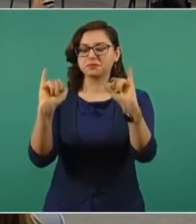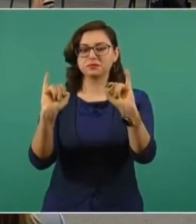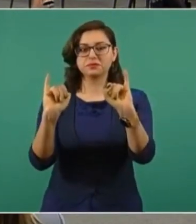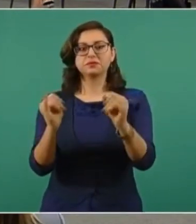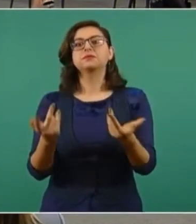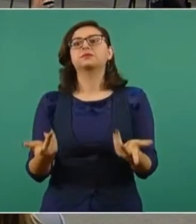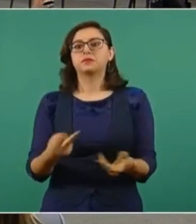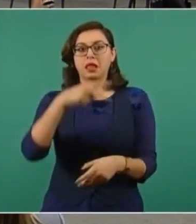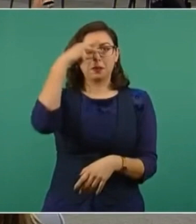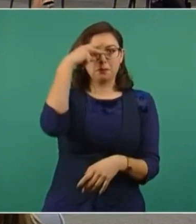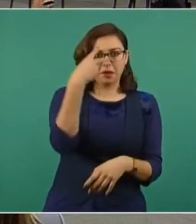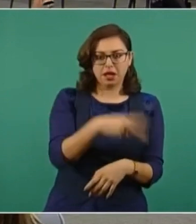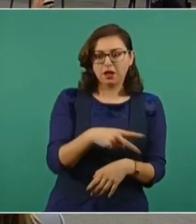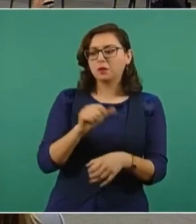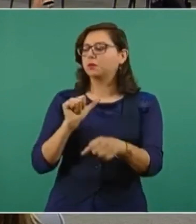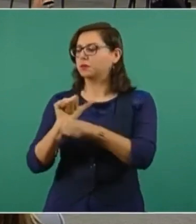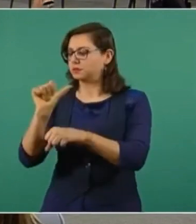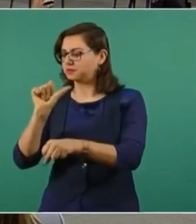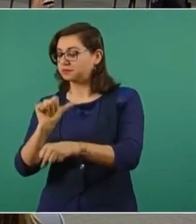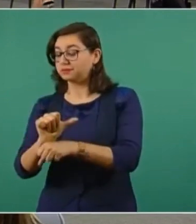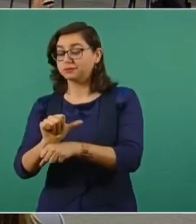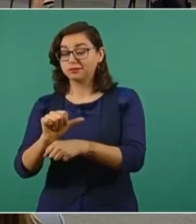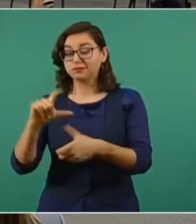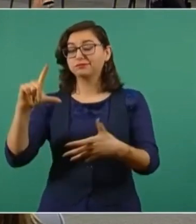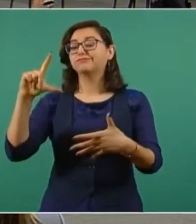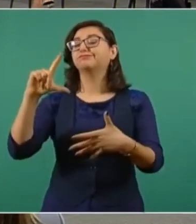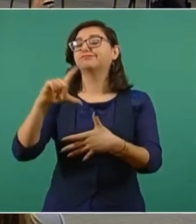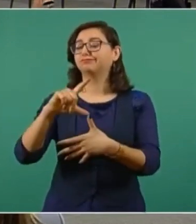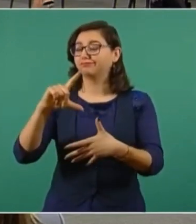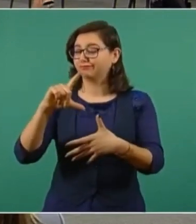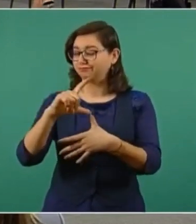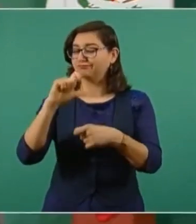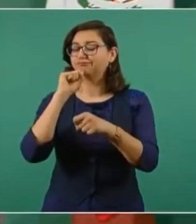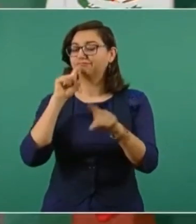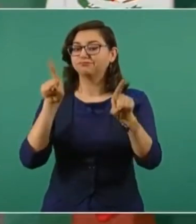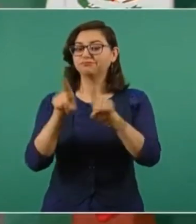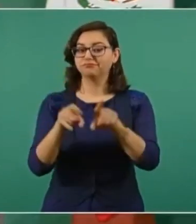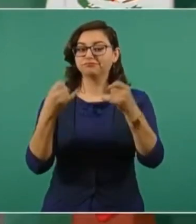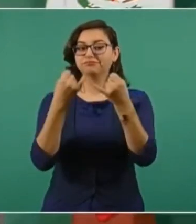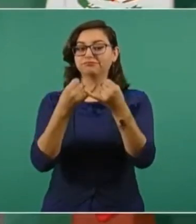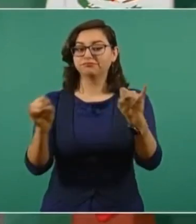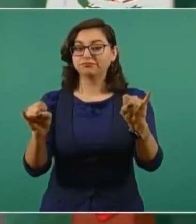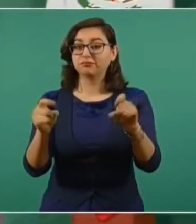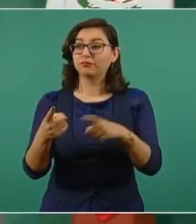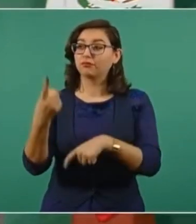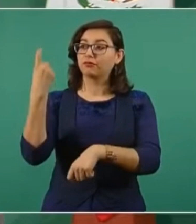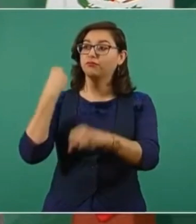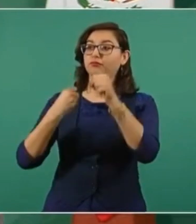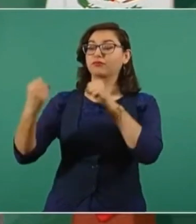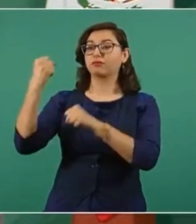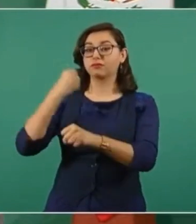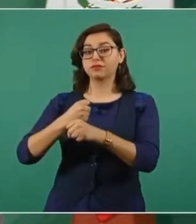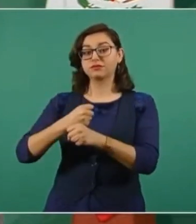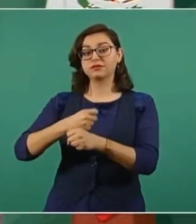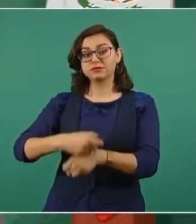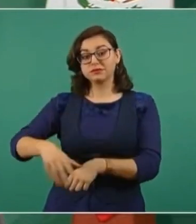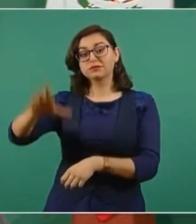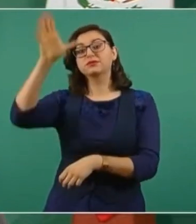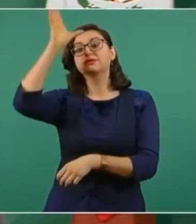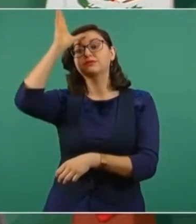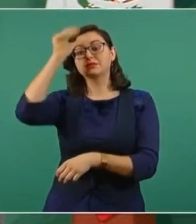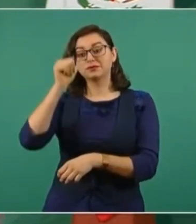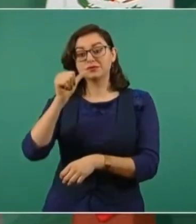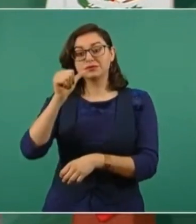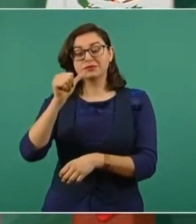América Latina, porque ese acuerdo que hicimos allí donde se inicia en el norte de la Latinoamérica